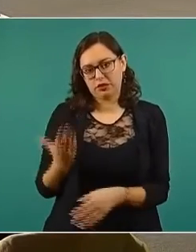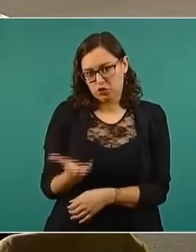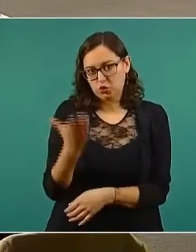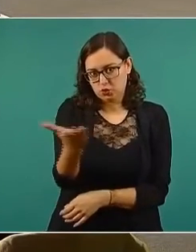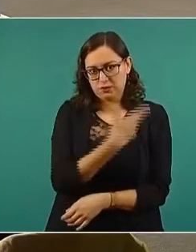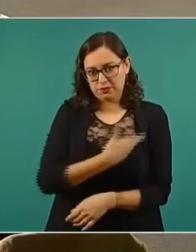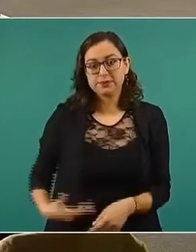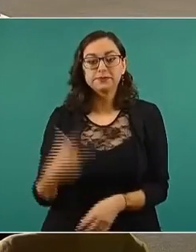ha comunicado.